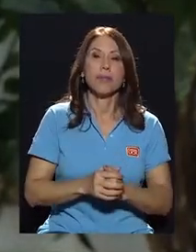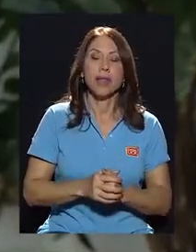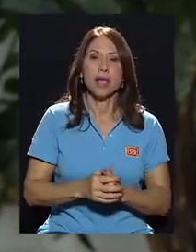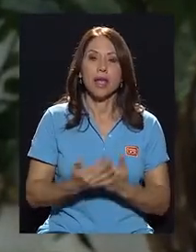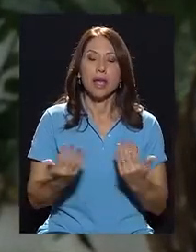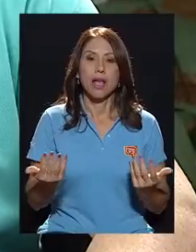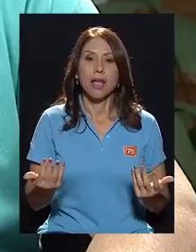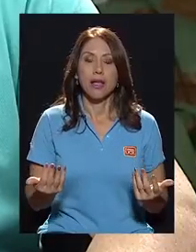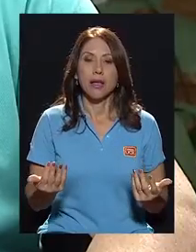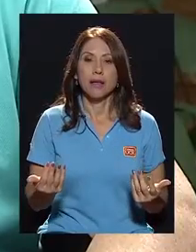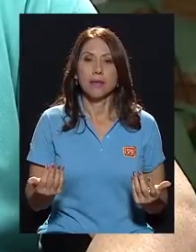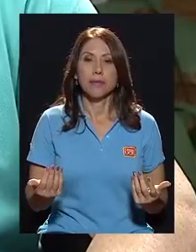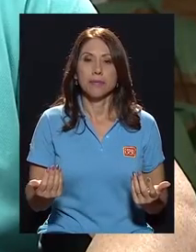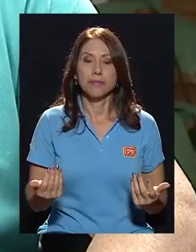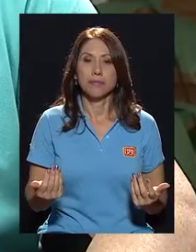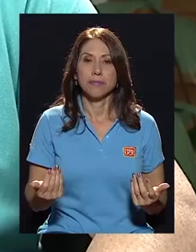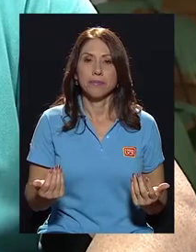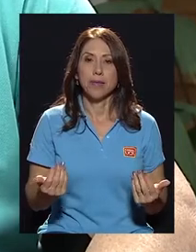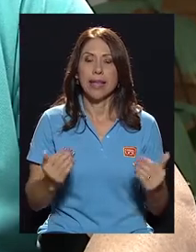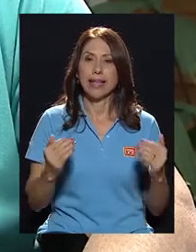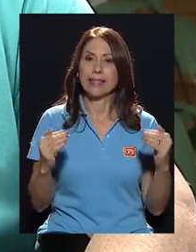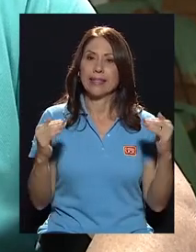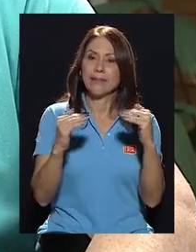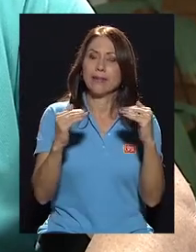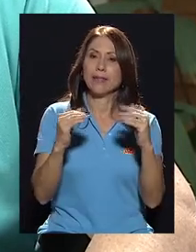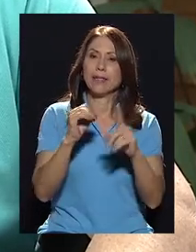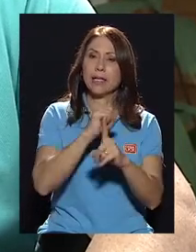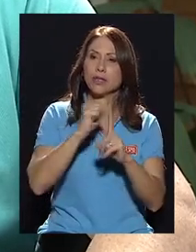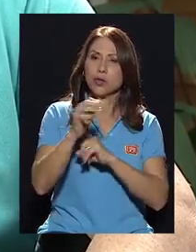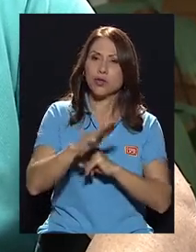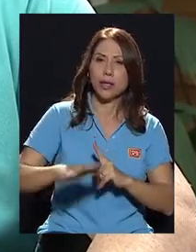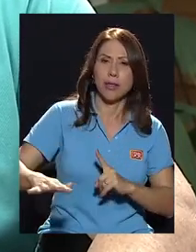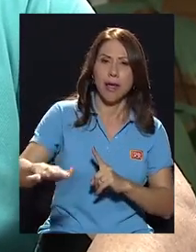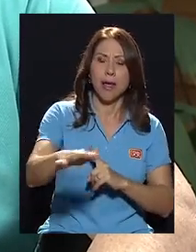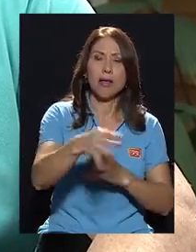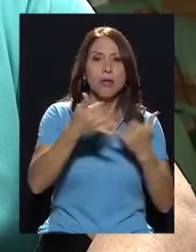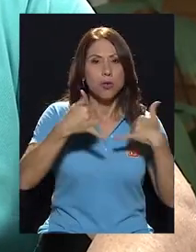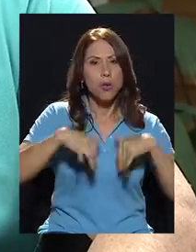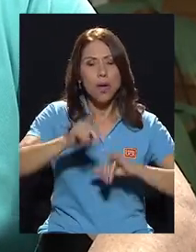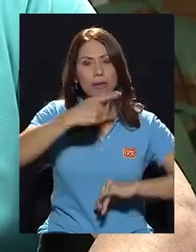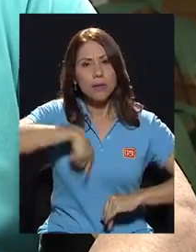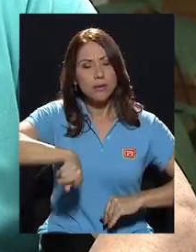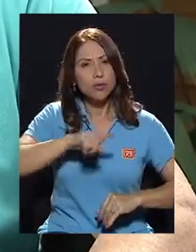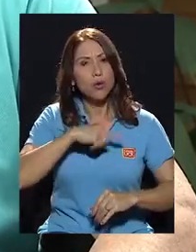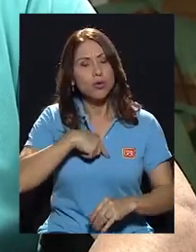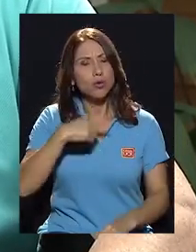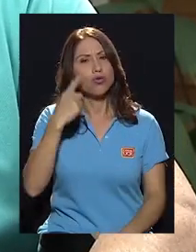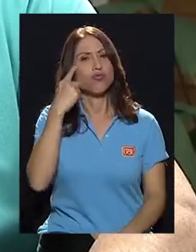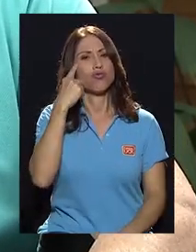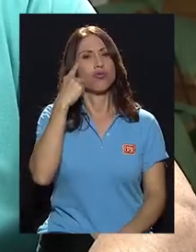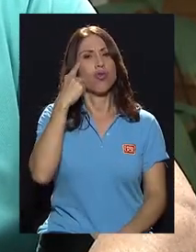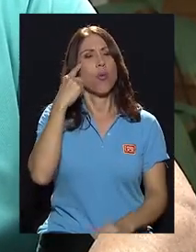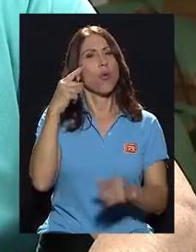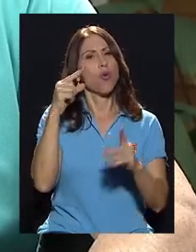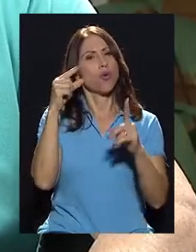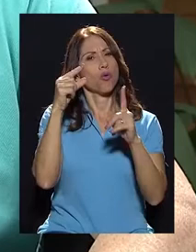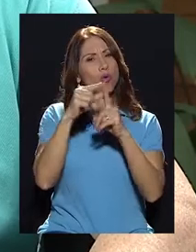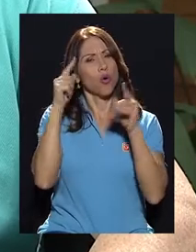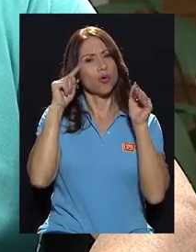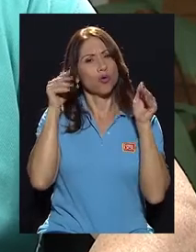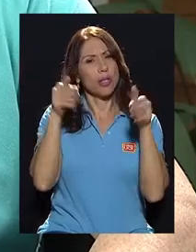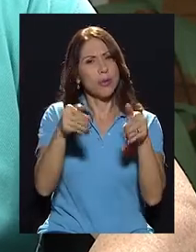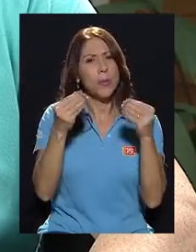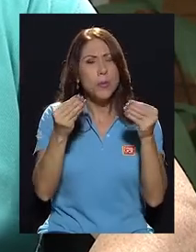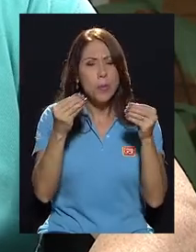sociedad todavía tenemos un concepto muy medicalizado y muy